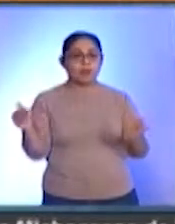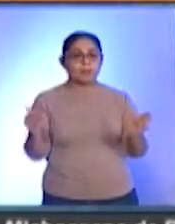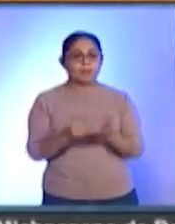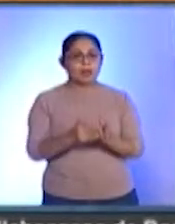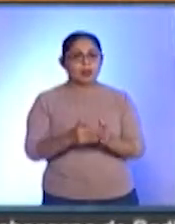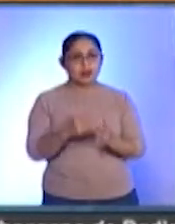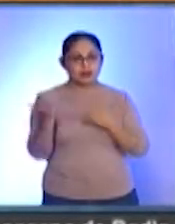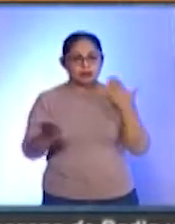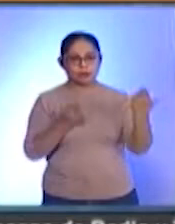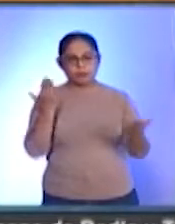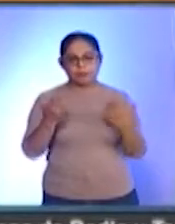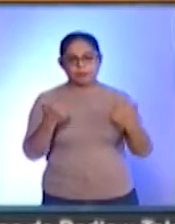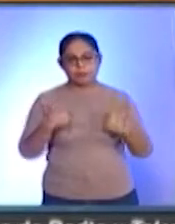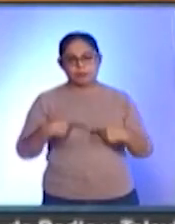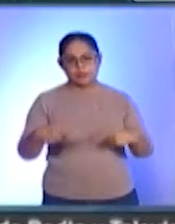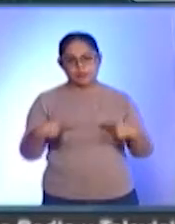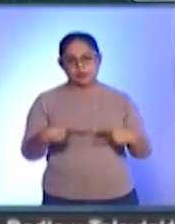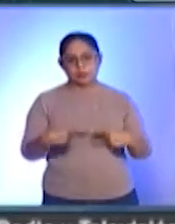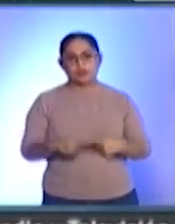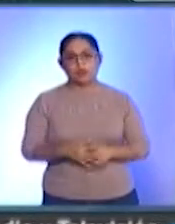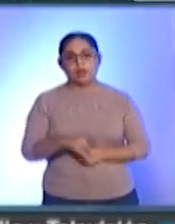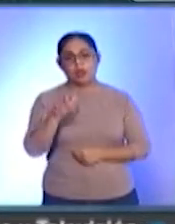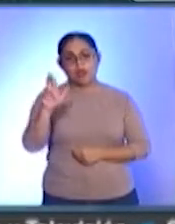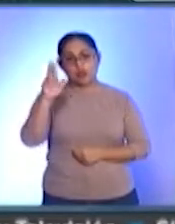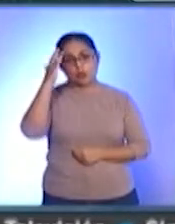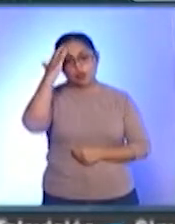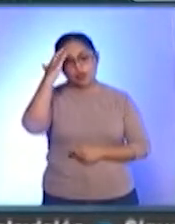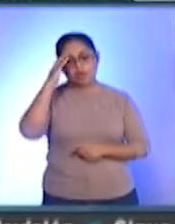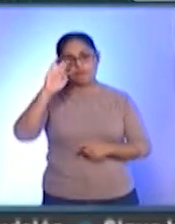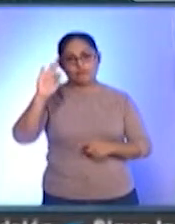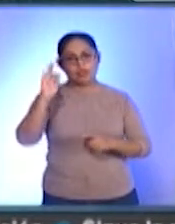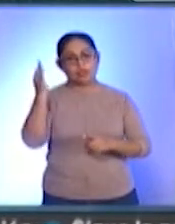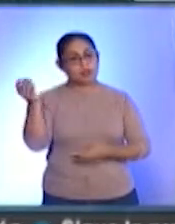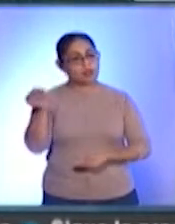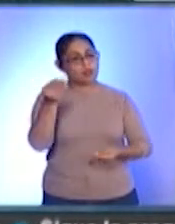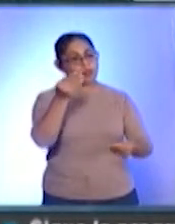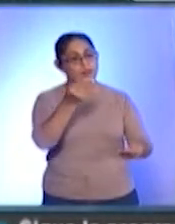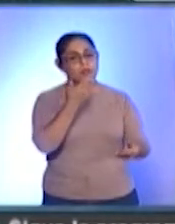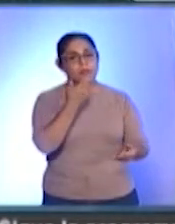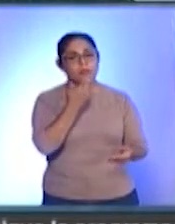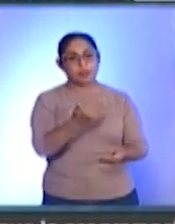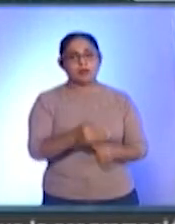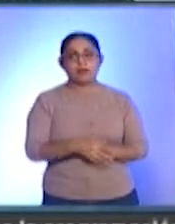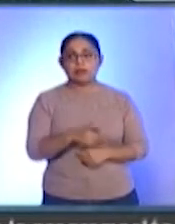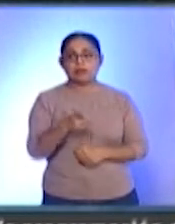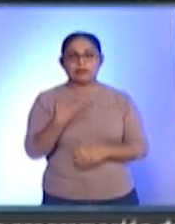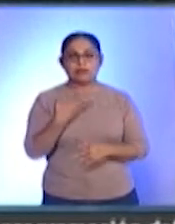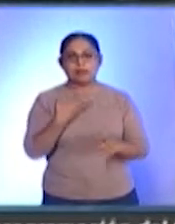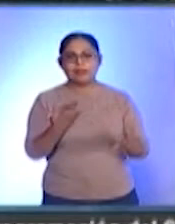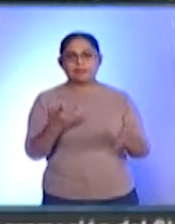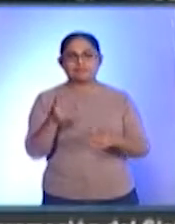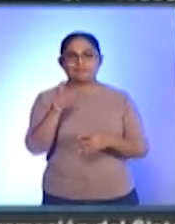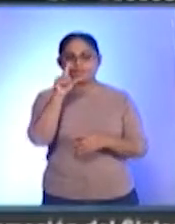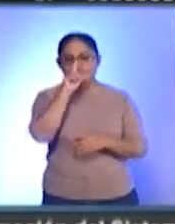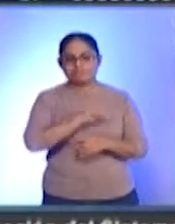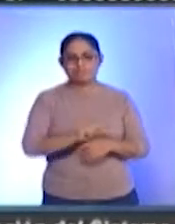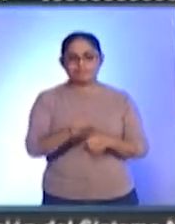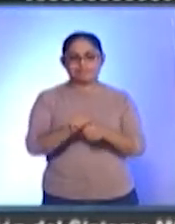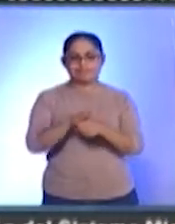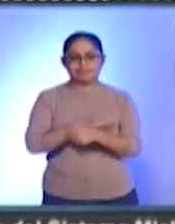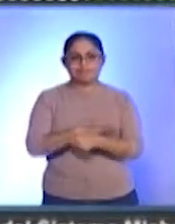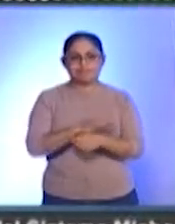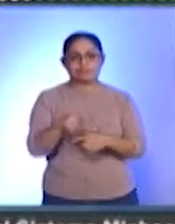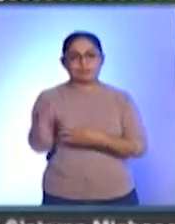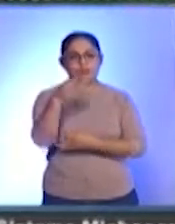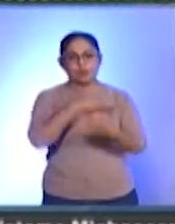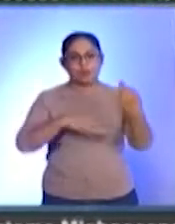nicolaitas. Este reconocimiento por parte de la Federación ocurre dentro de la pandemia, la cual provocó la paralización del sector educativo